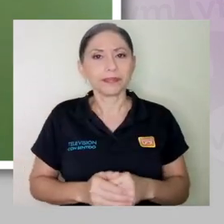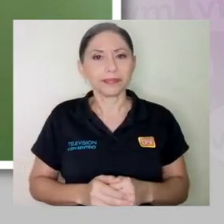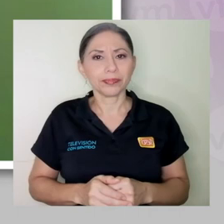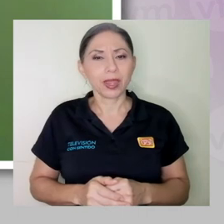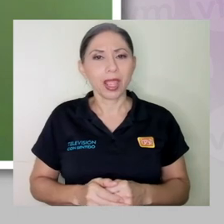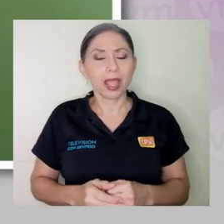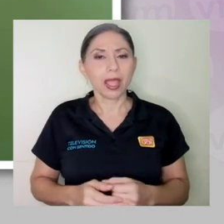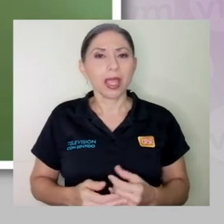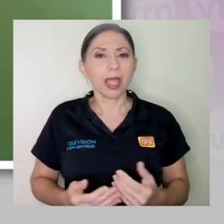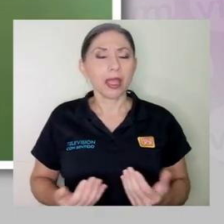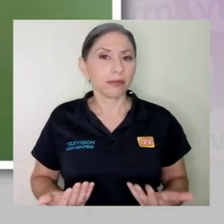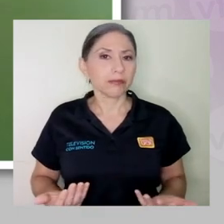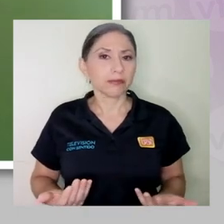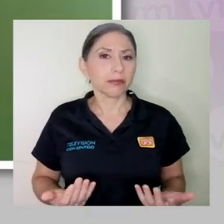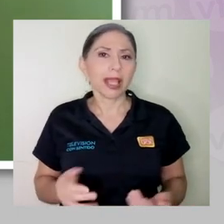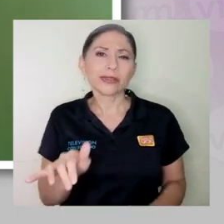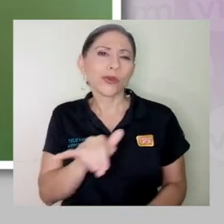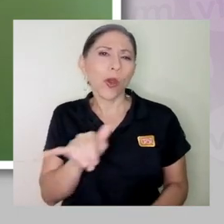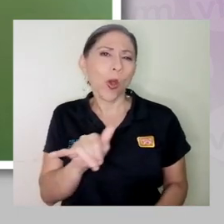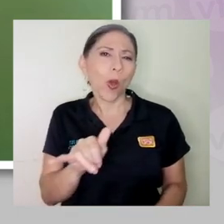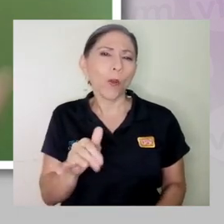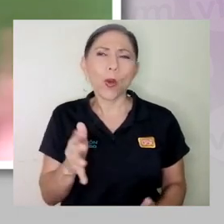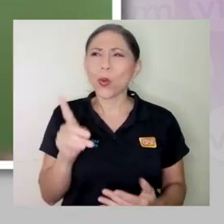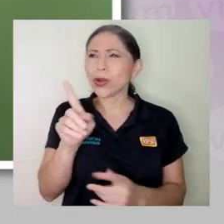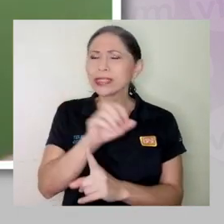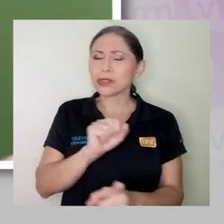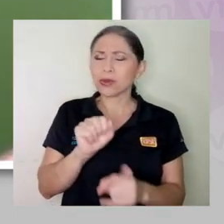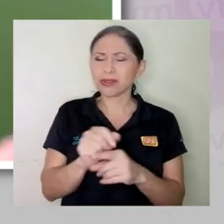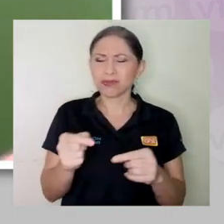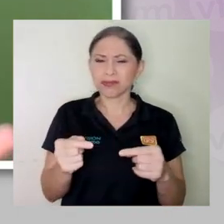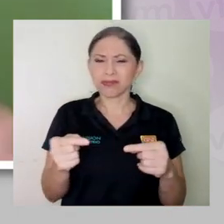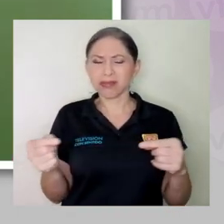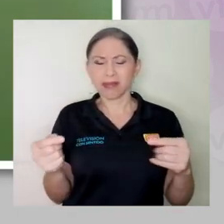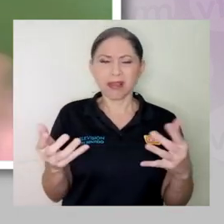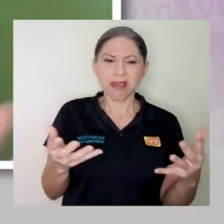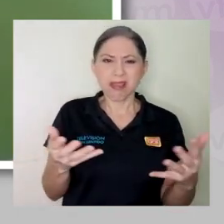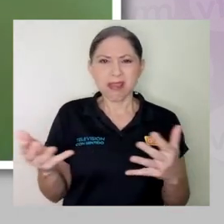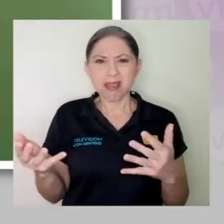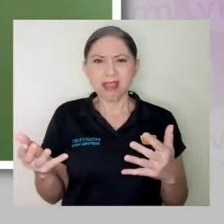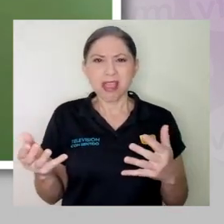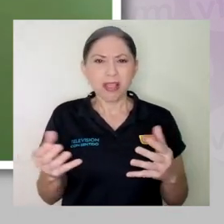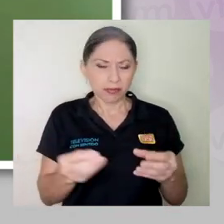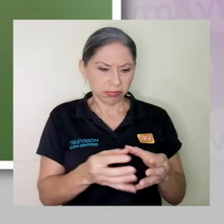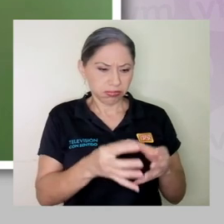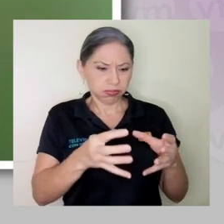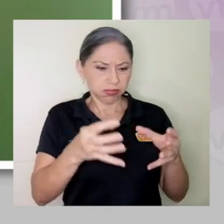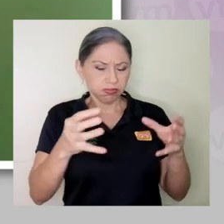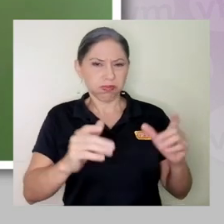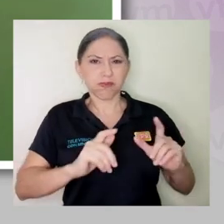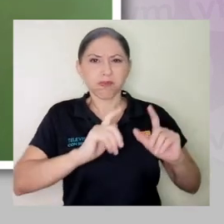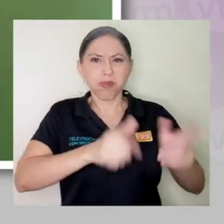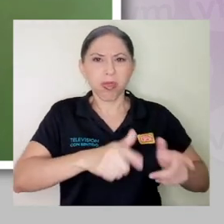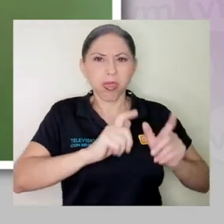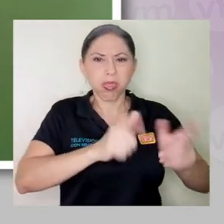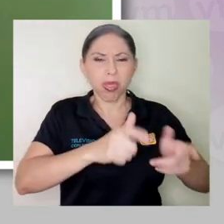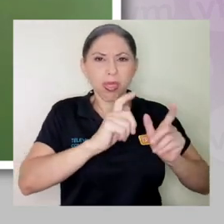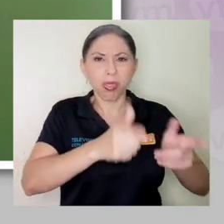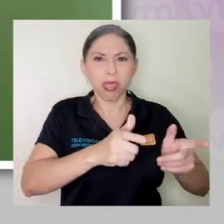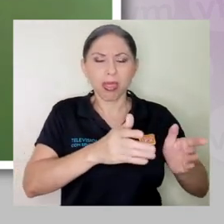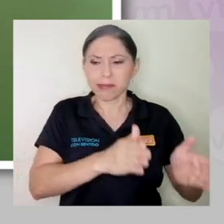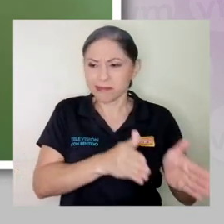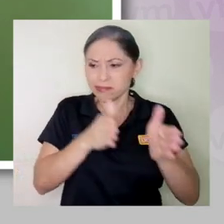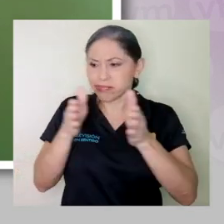es como una paradoja entre lo que estamos desperdiciando, lo que se está votando versus las personas que tienen hambre